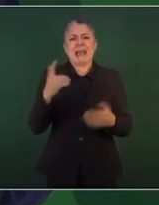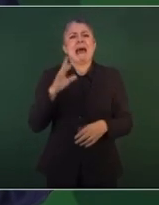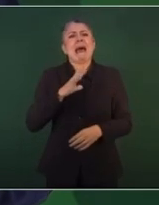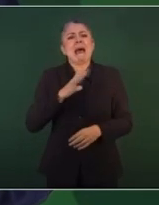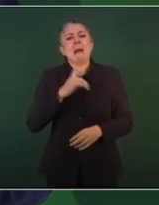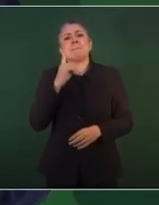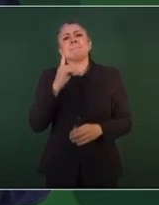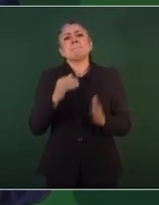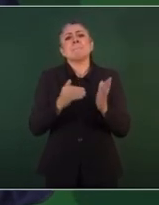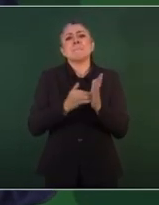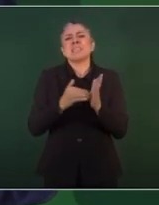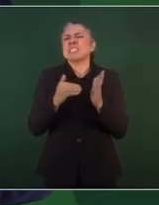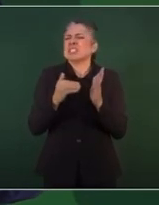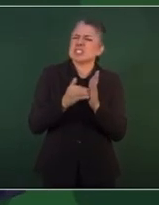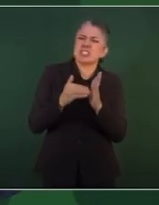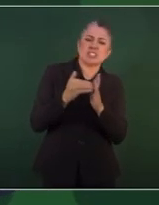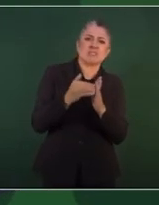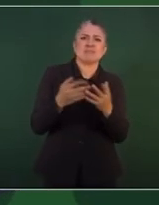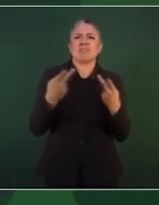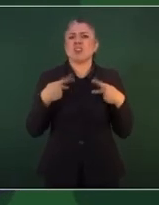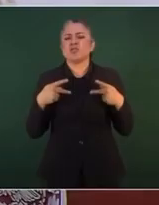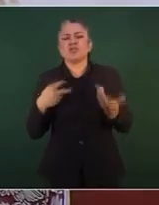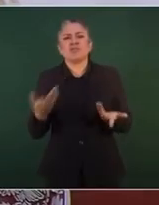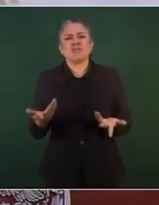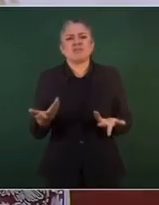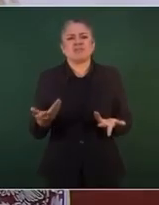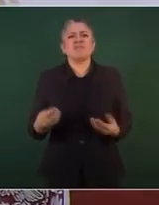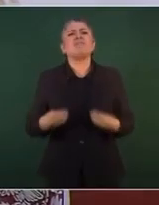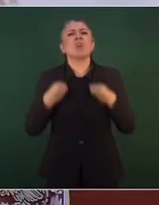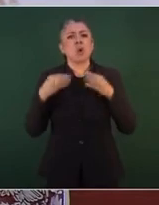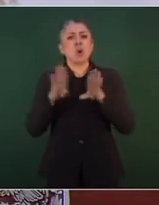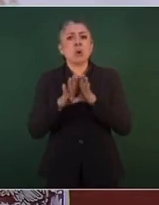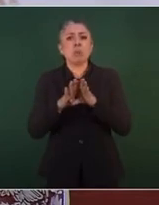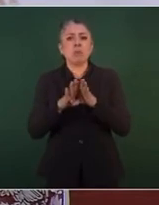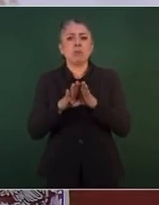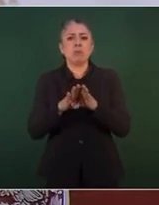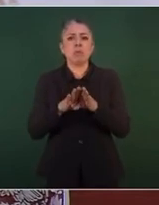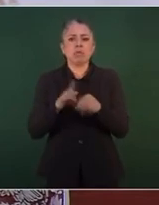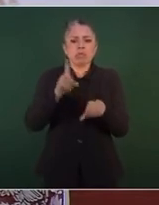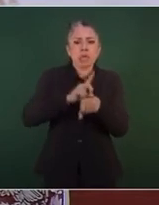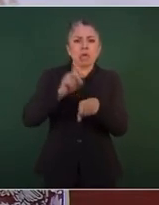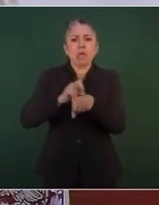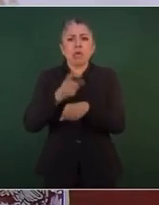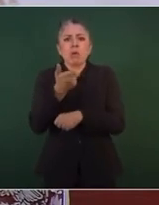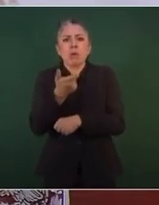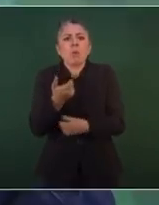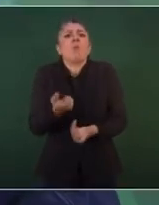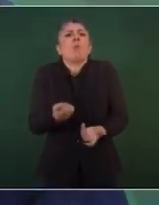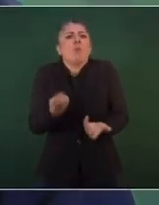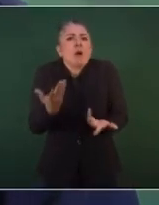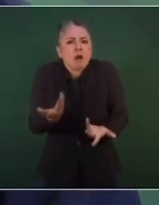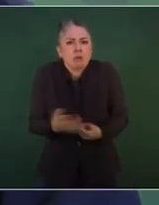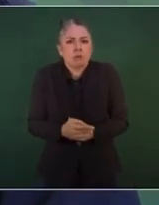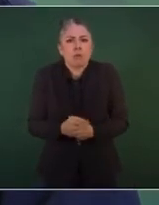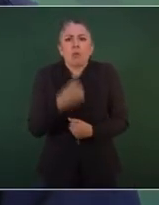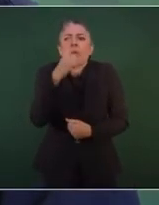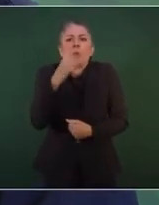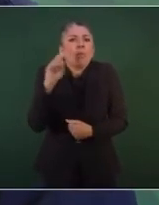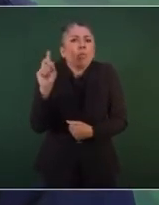de que viven con menos de un dólar diario, que eso no lo ve la ONU.